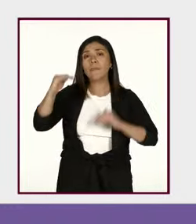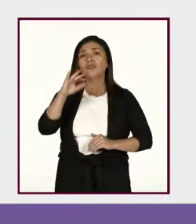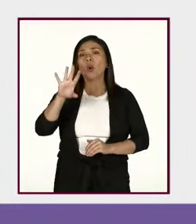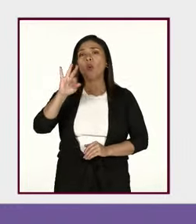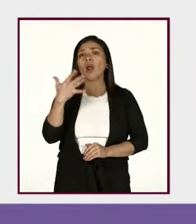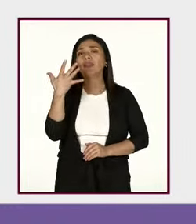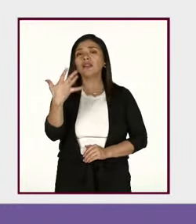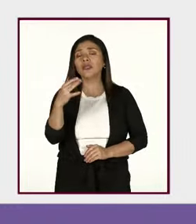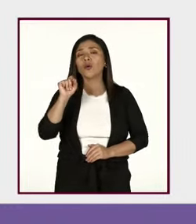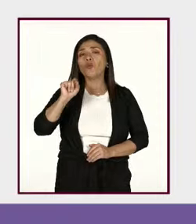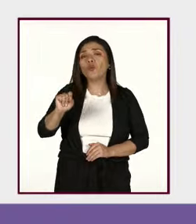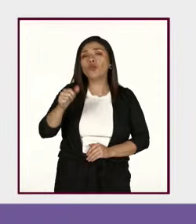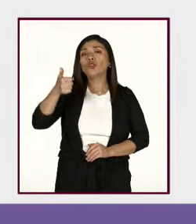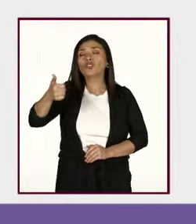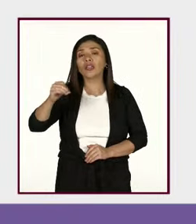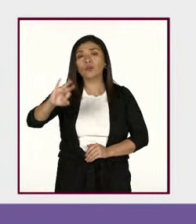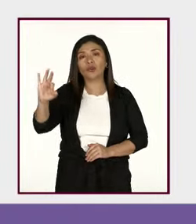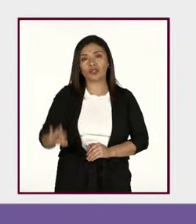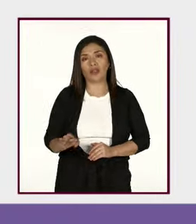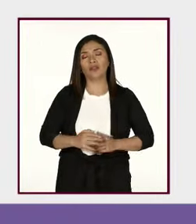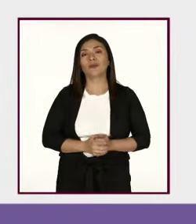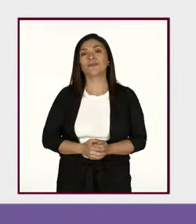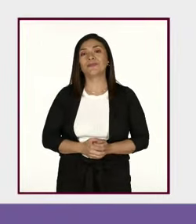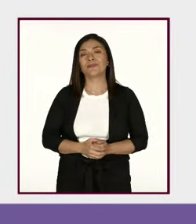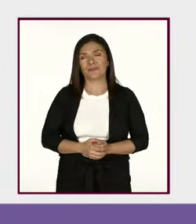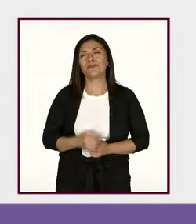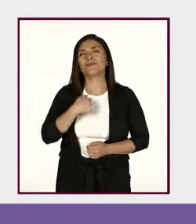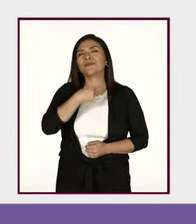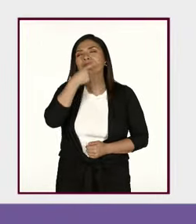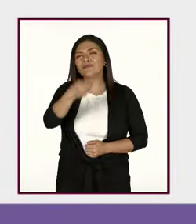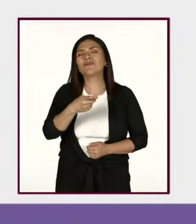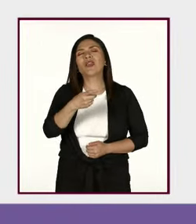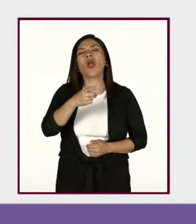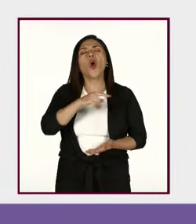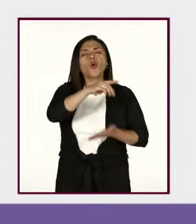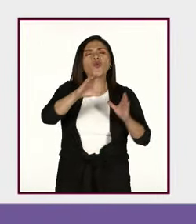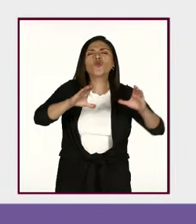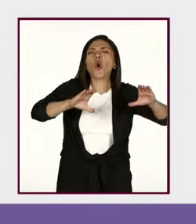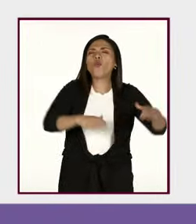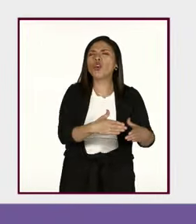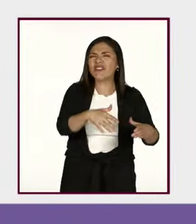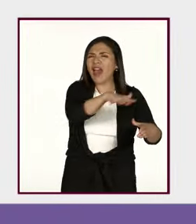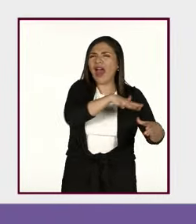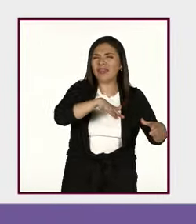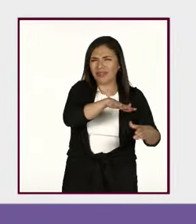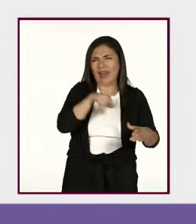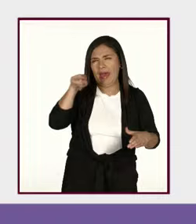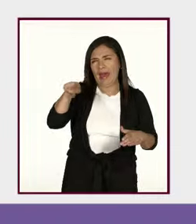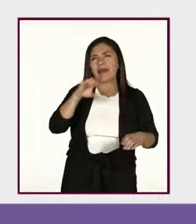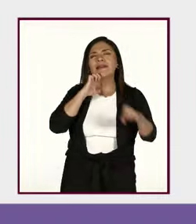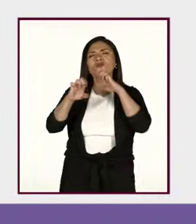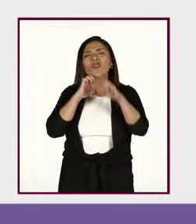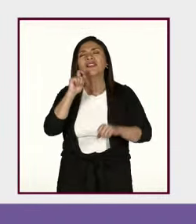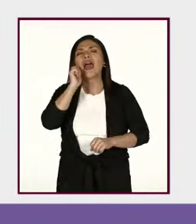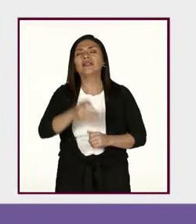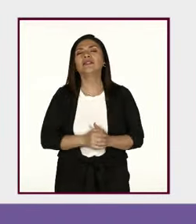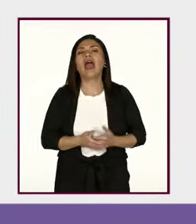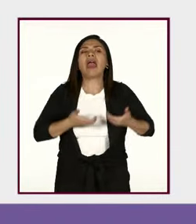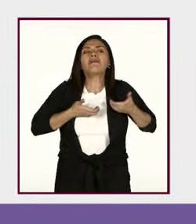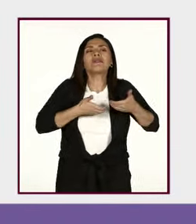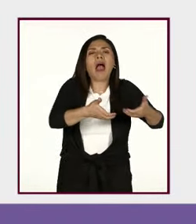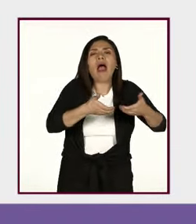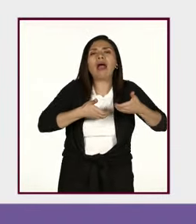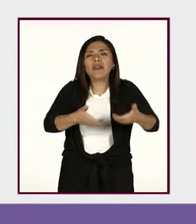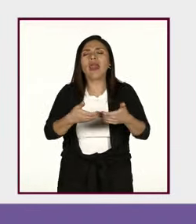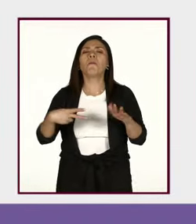45.6%. Cuando hablamos de ámbito comunitario en la Endire se está refiriendo a la calle,